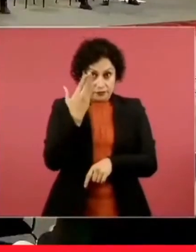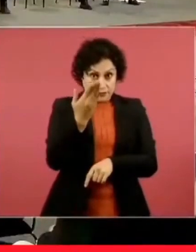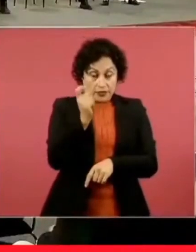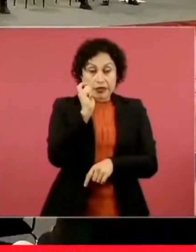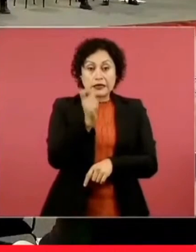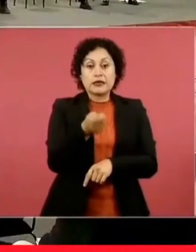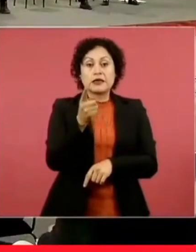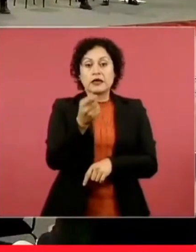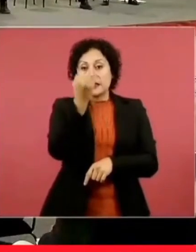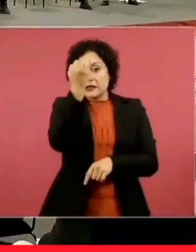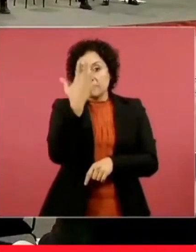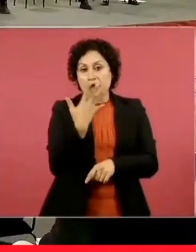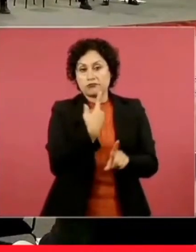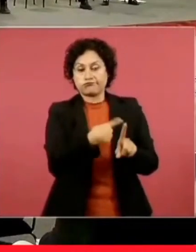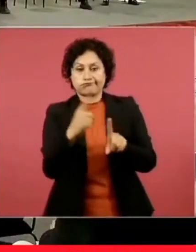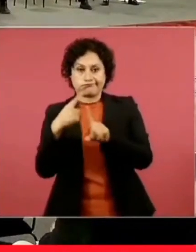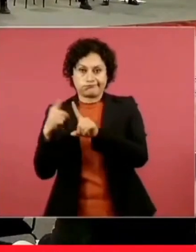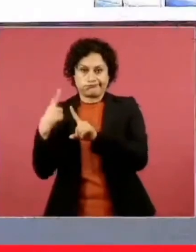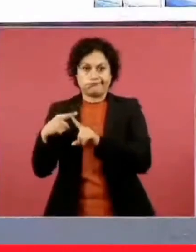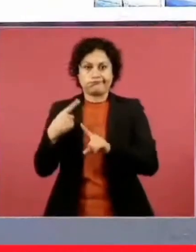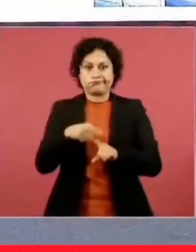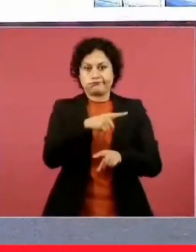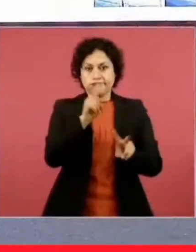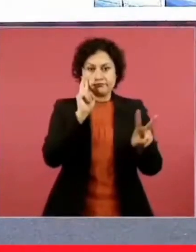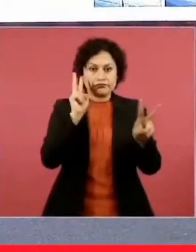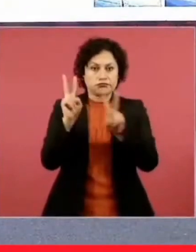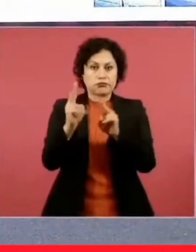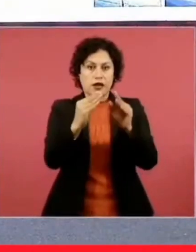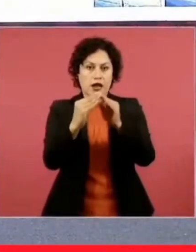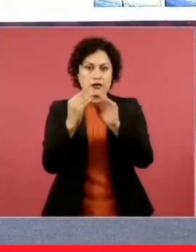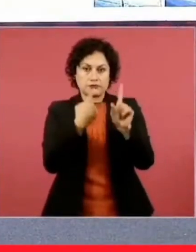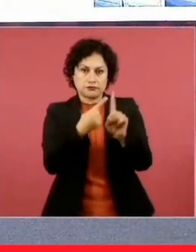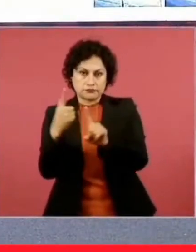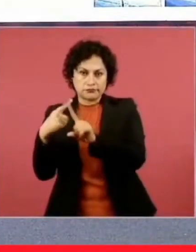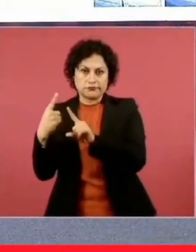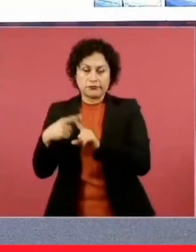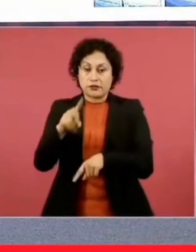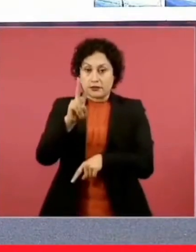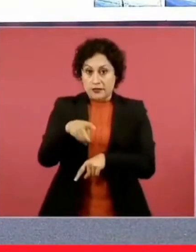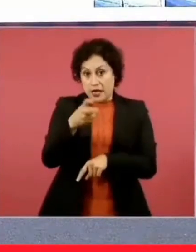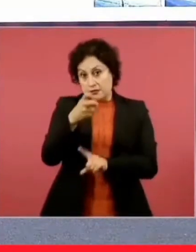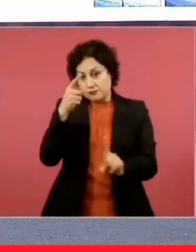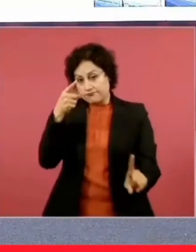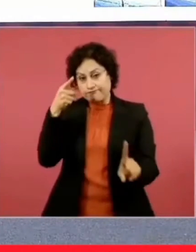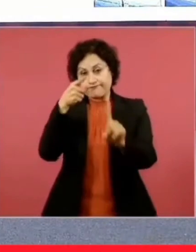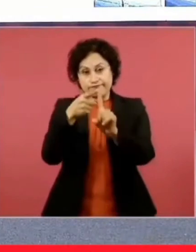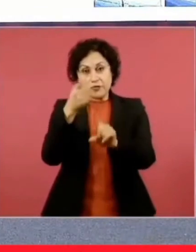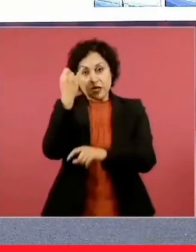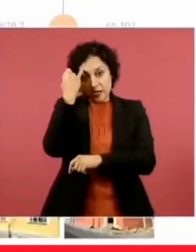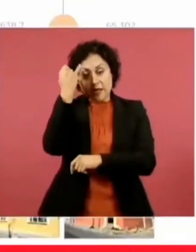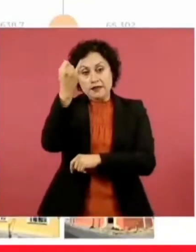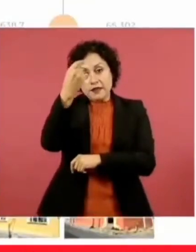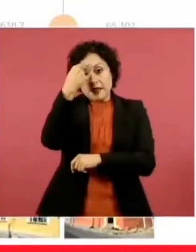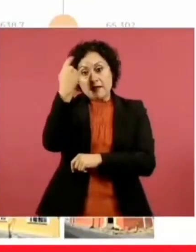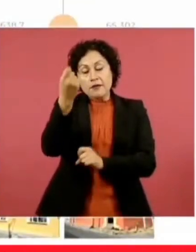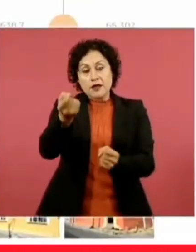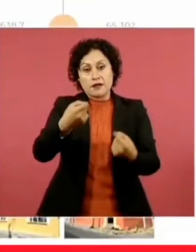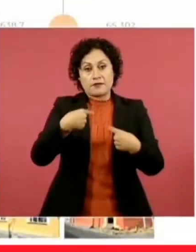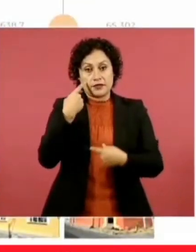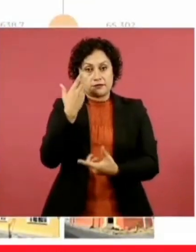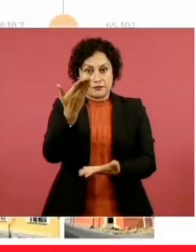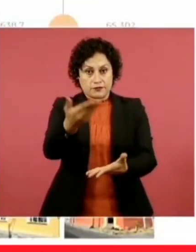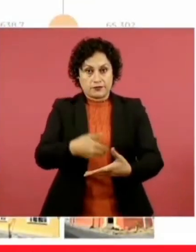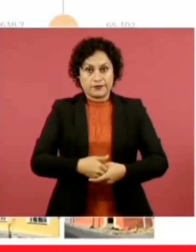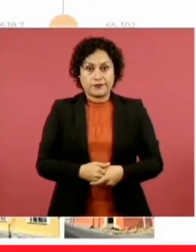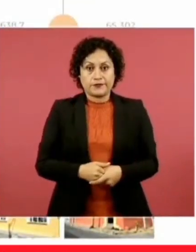imágenes del tipo de vivienda. Se busca esta Estrategia Nacional de Autoproducción, que consiste en que